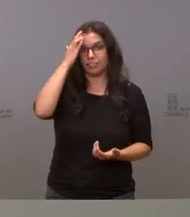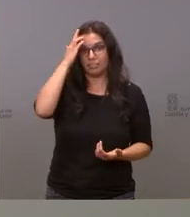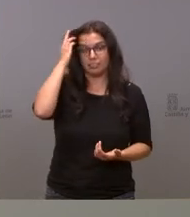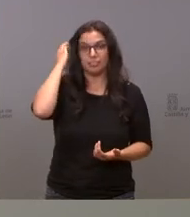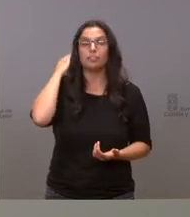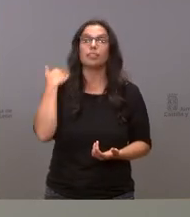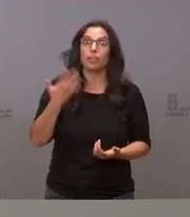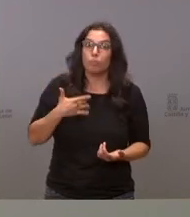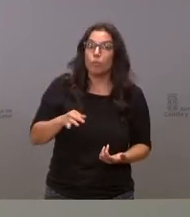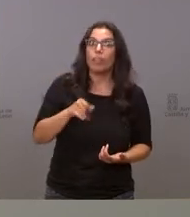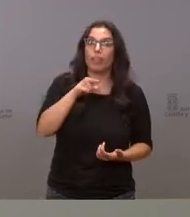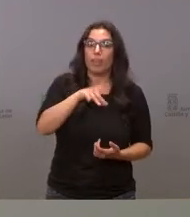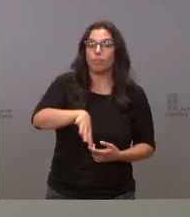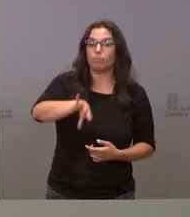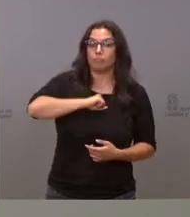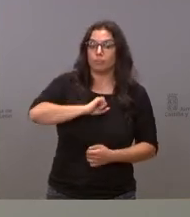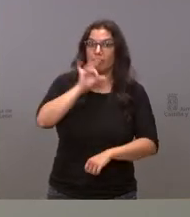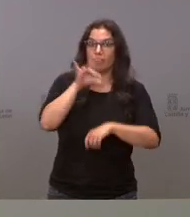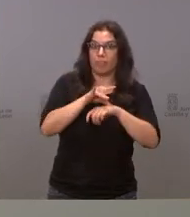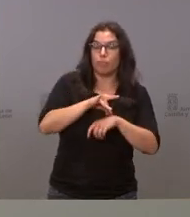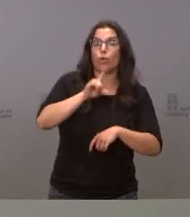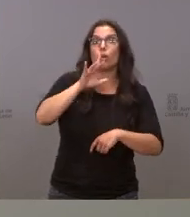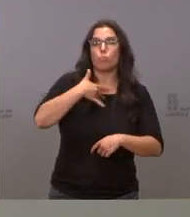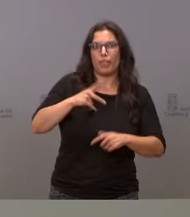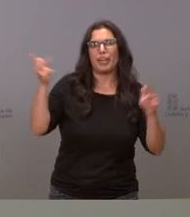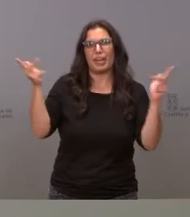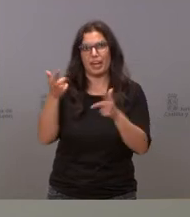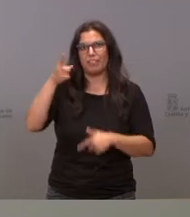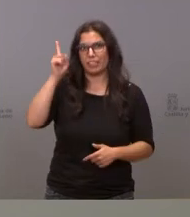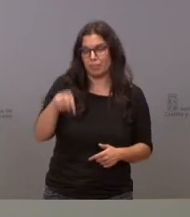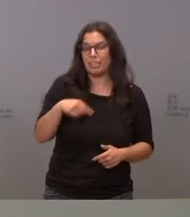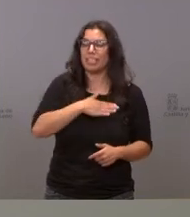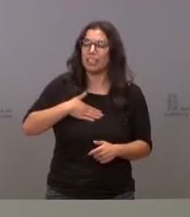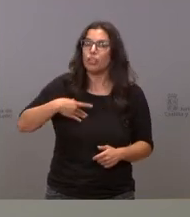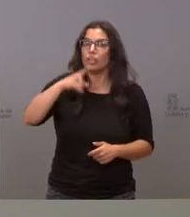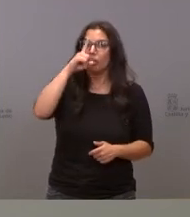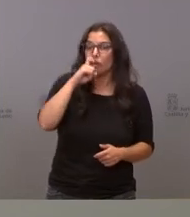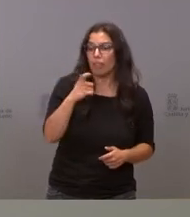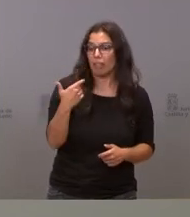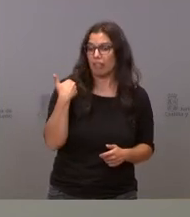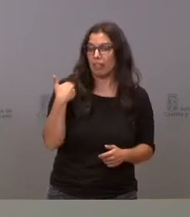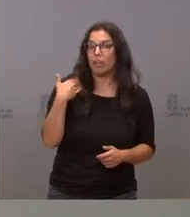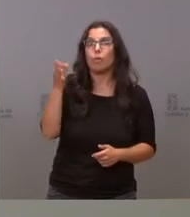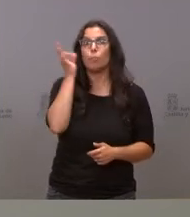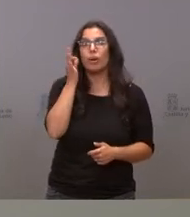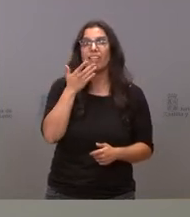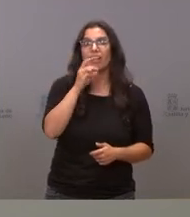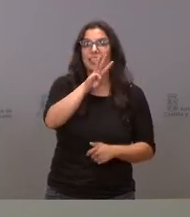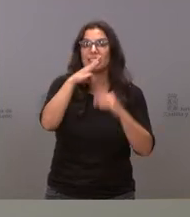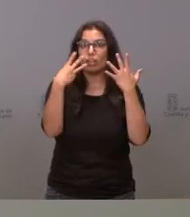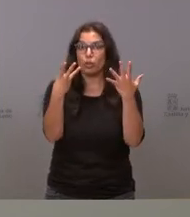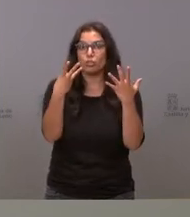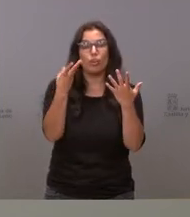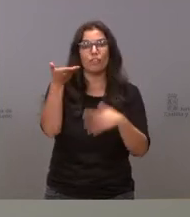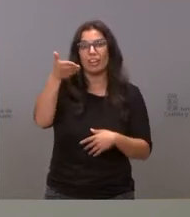pueden sufrir una enfermedad y pueden sufrir una enfermedad grave y quiero recordar pues que hace poco una mujer de 38 años murió